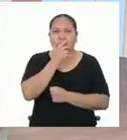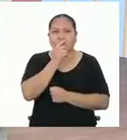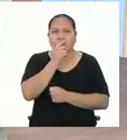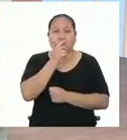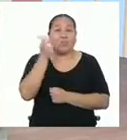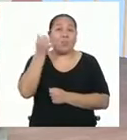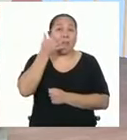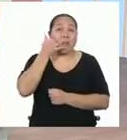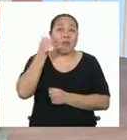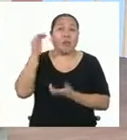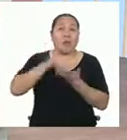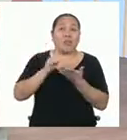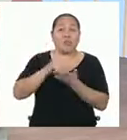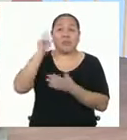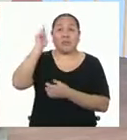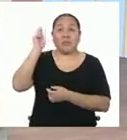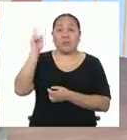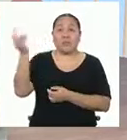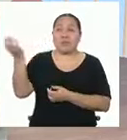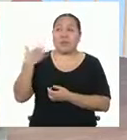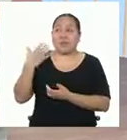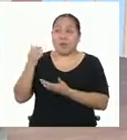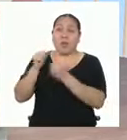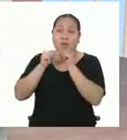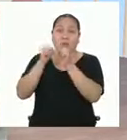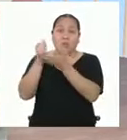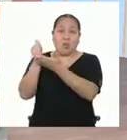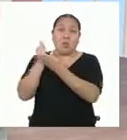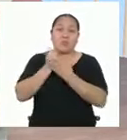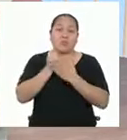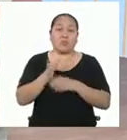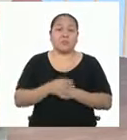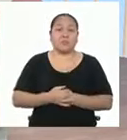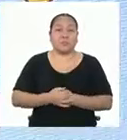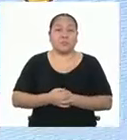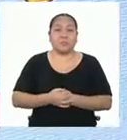Voy a llamar de nuevo al profesor para que me siga ayudando con esto.